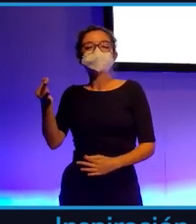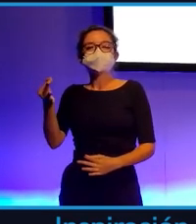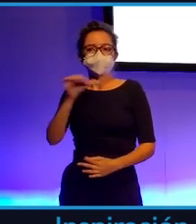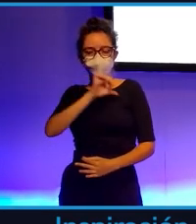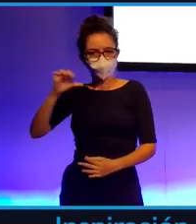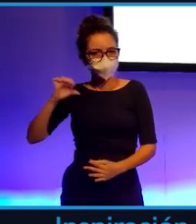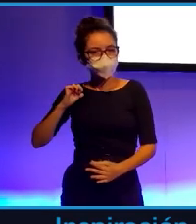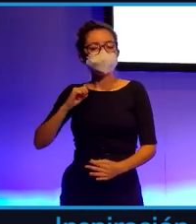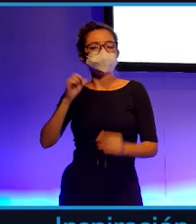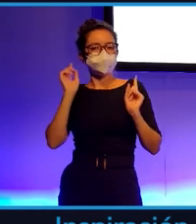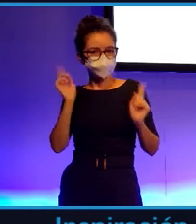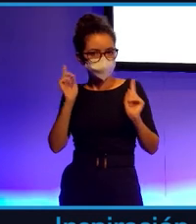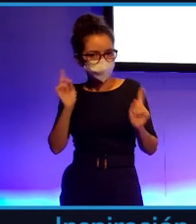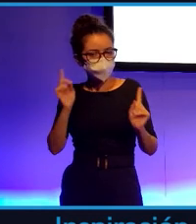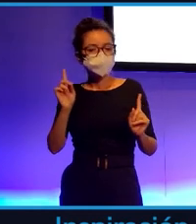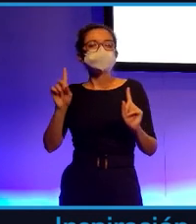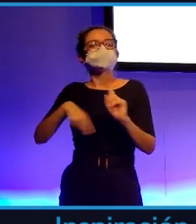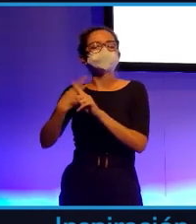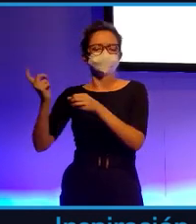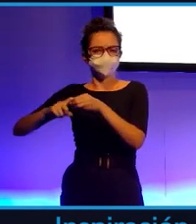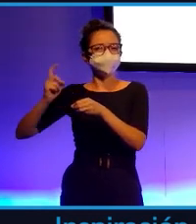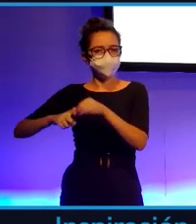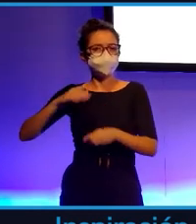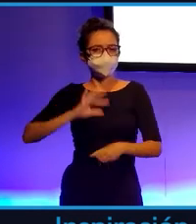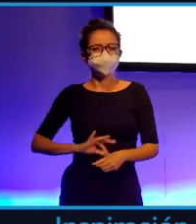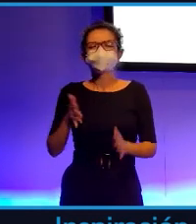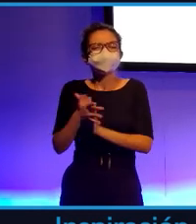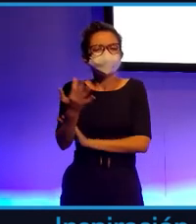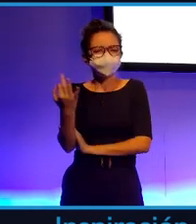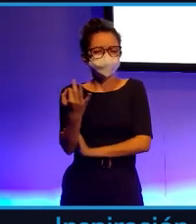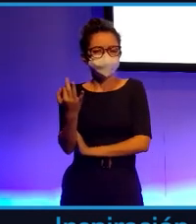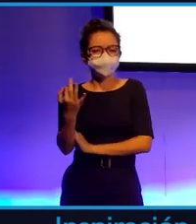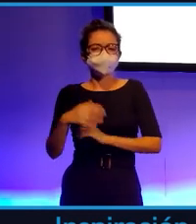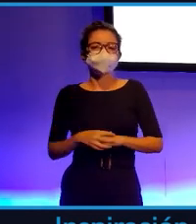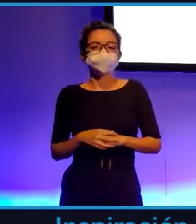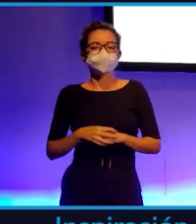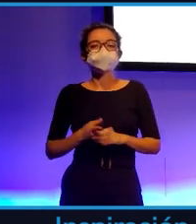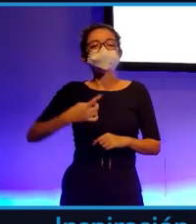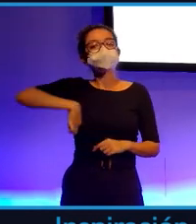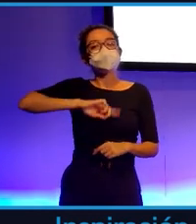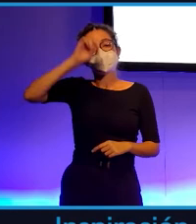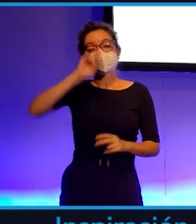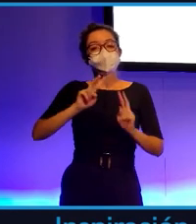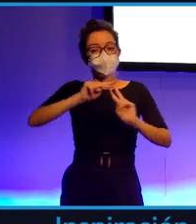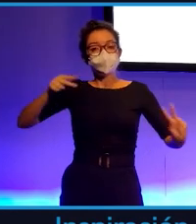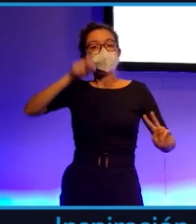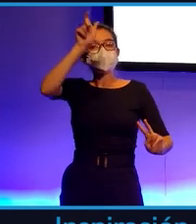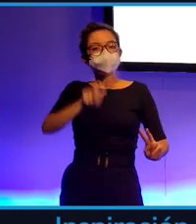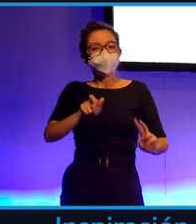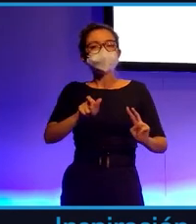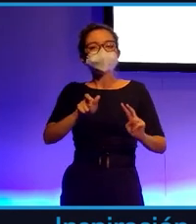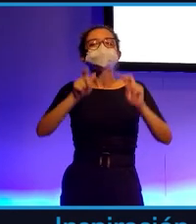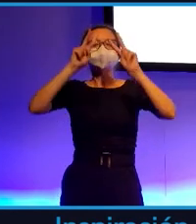predictiva, preventiva y participativa. ¿Y qué significa? Significa que analizamos el perfil genético de una persona,